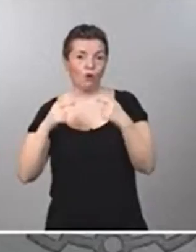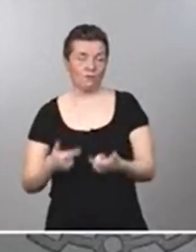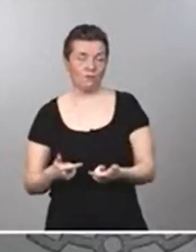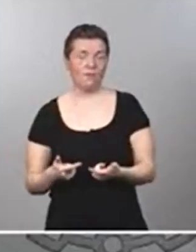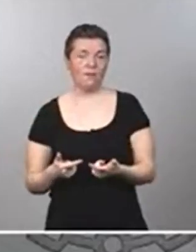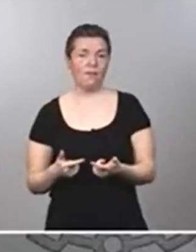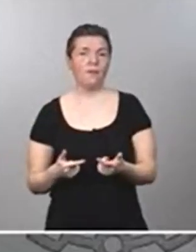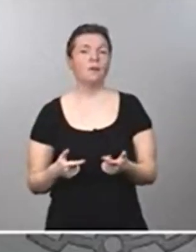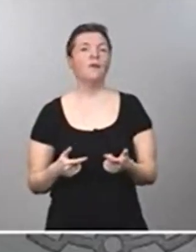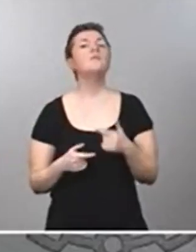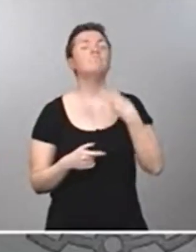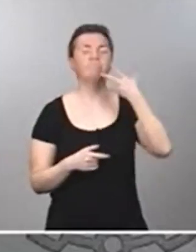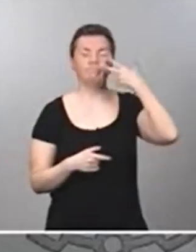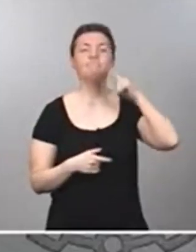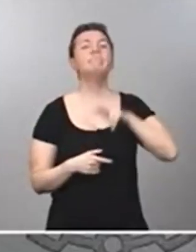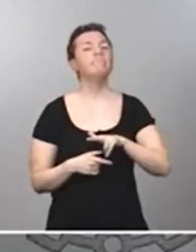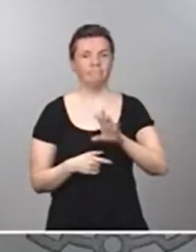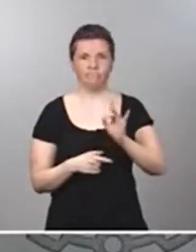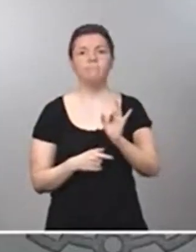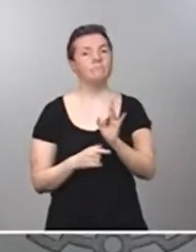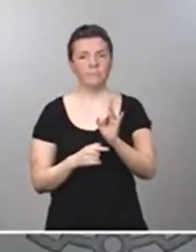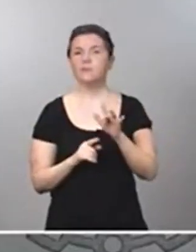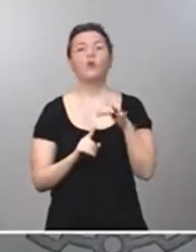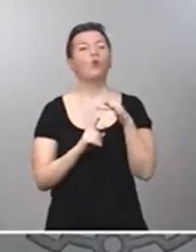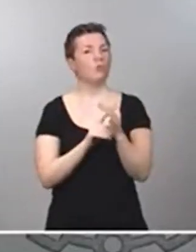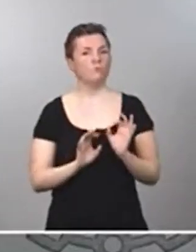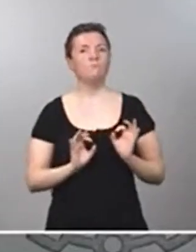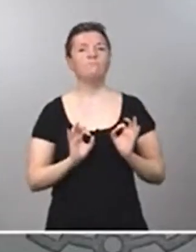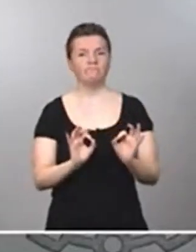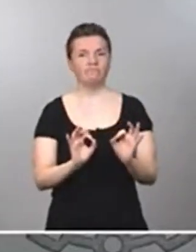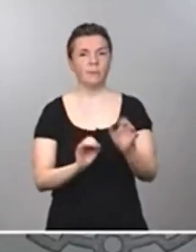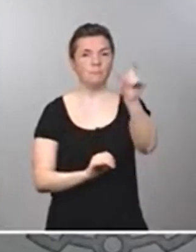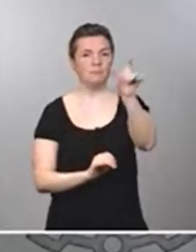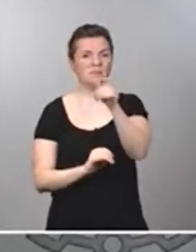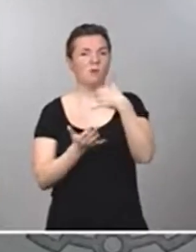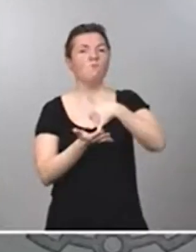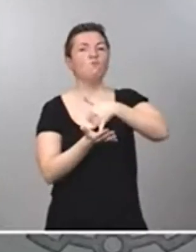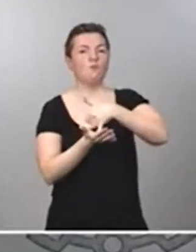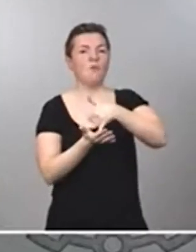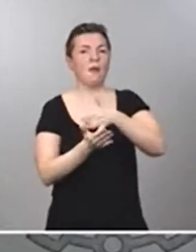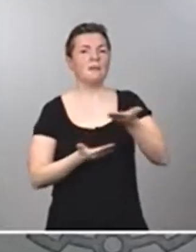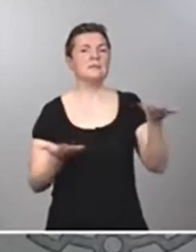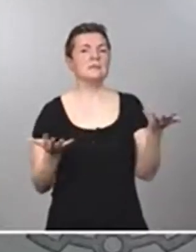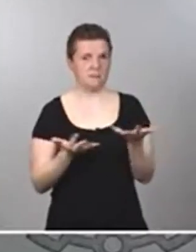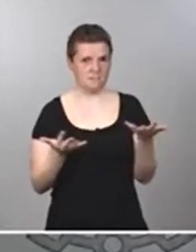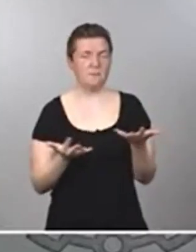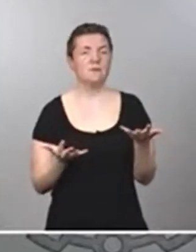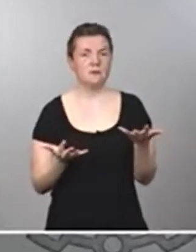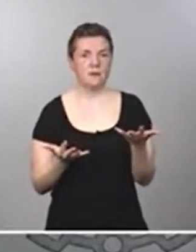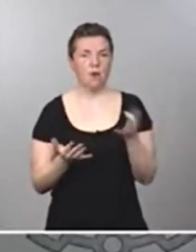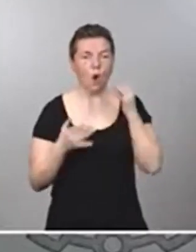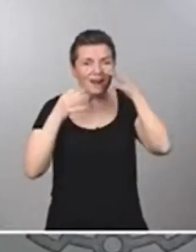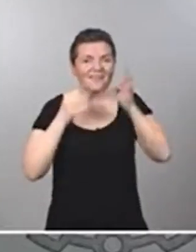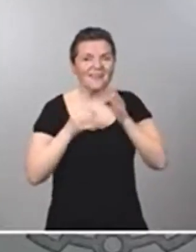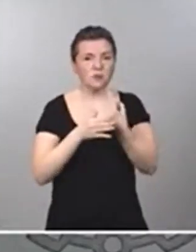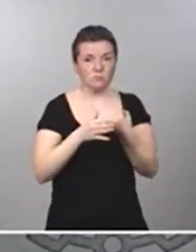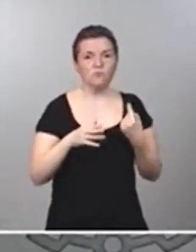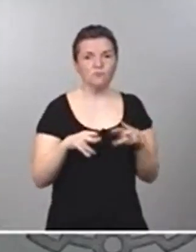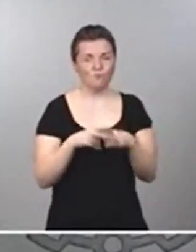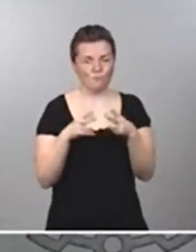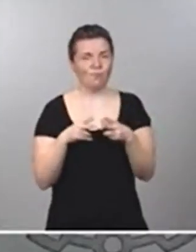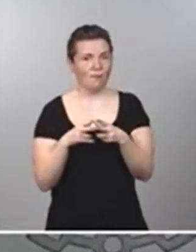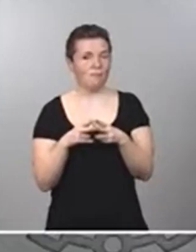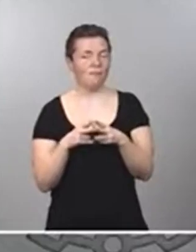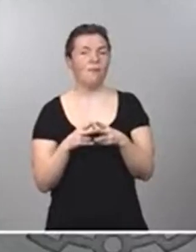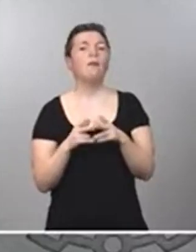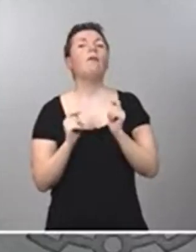reconocida esta condición de persona vulnerable severa o en riesgo de exclusión social y la aplicación